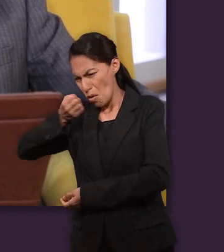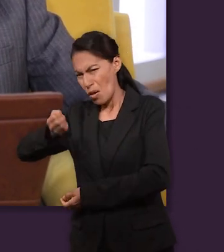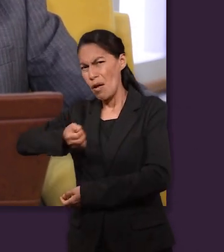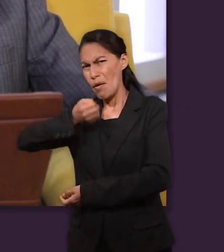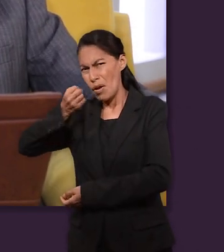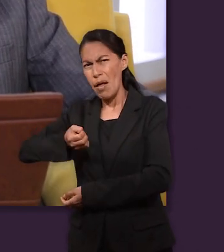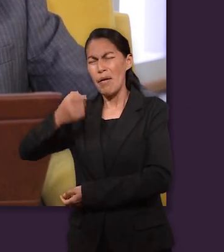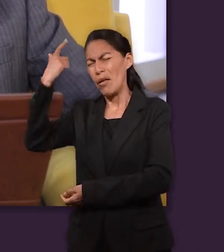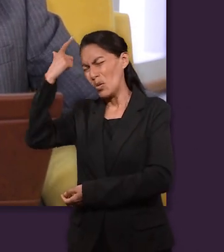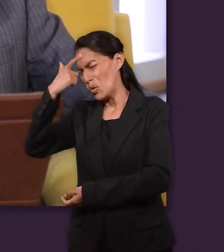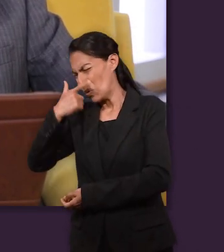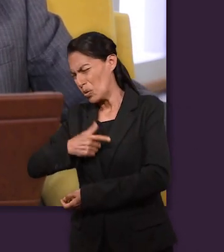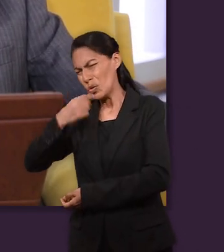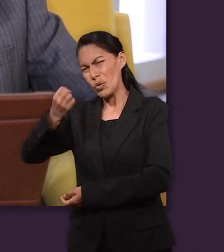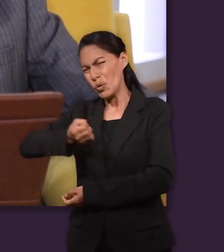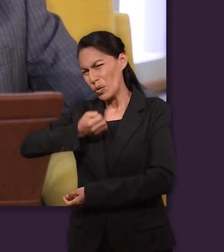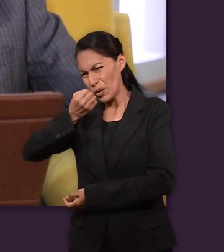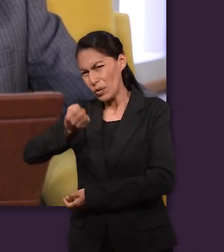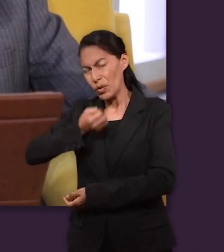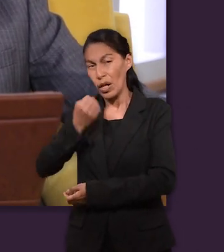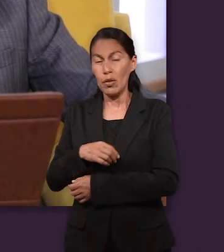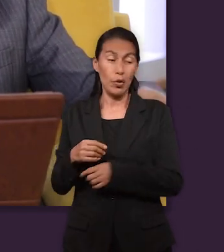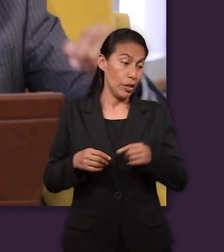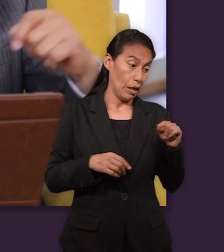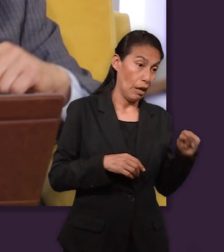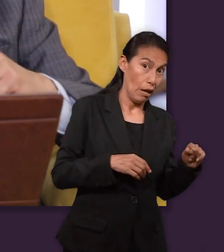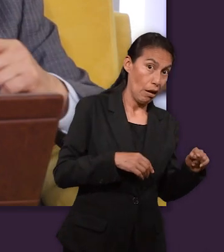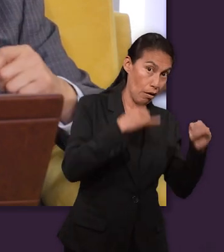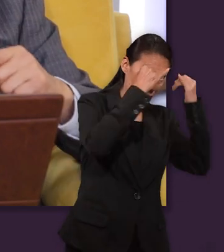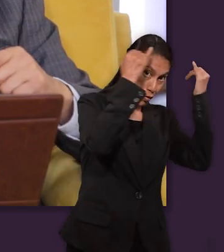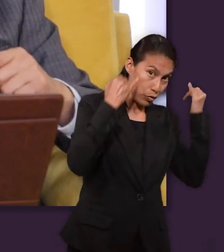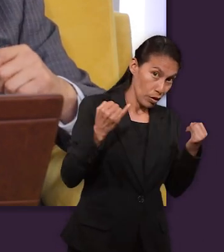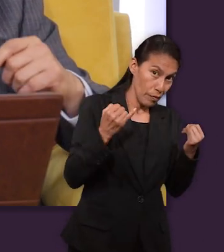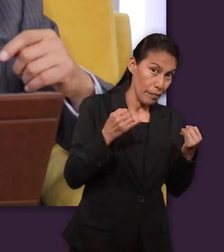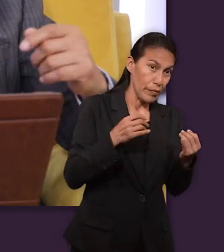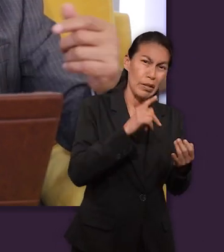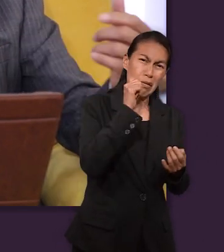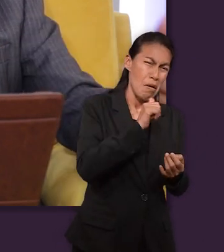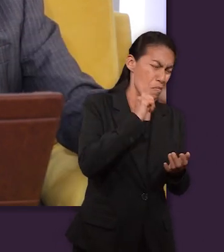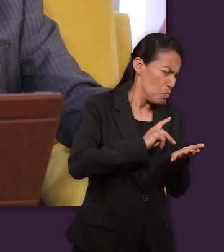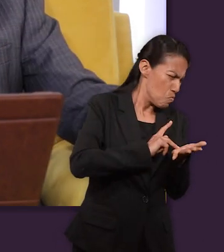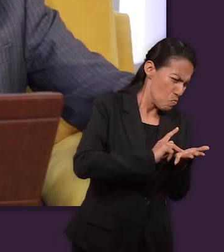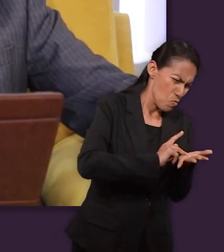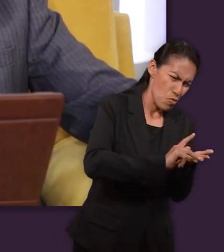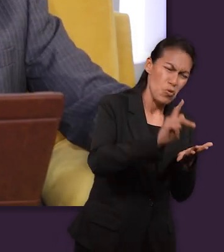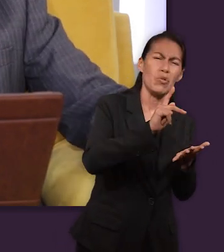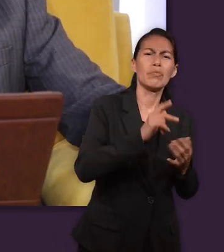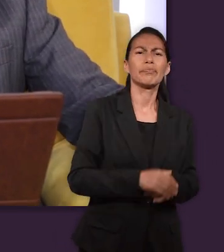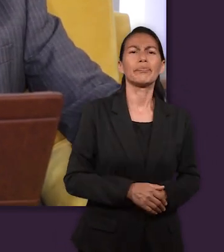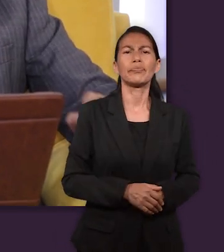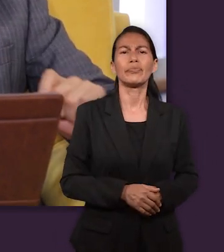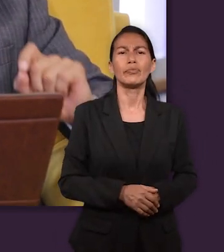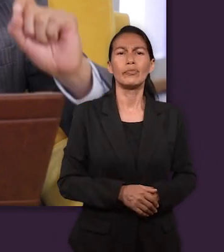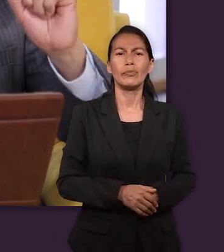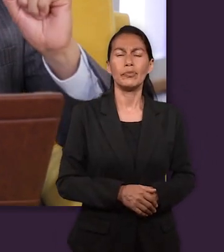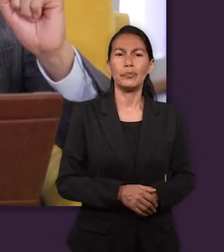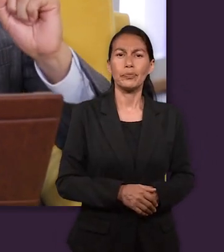de la misma manera incluso se pasaba noches en oración. Y José, desde luego la pureza de su vida.